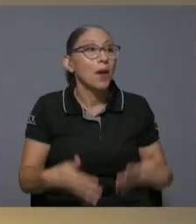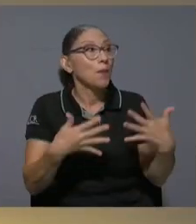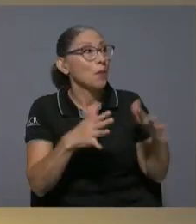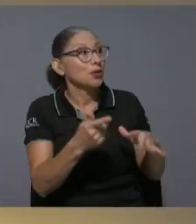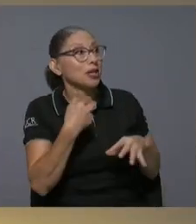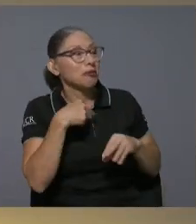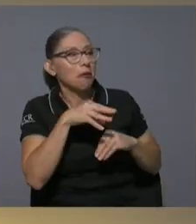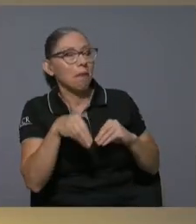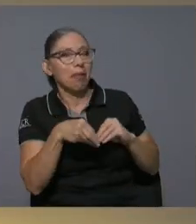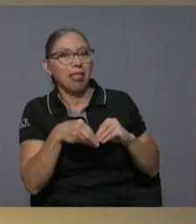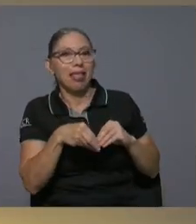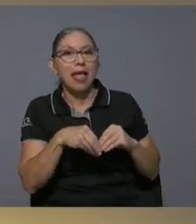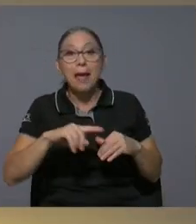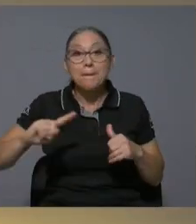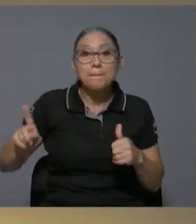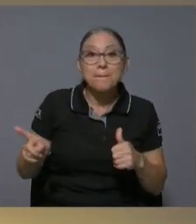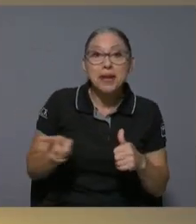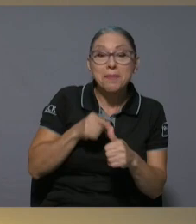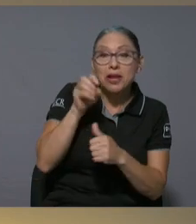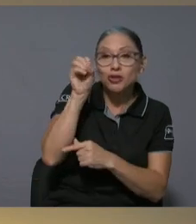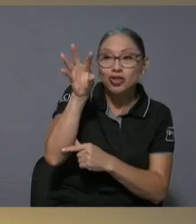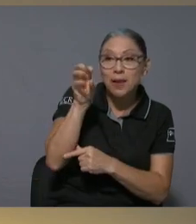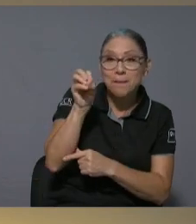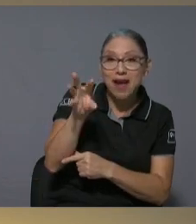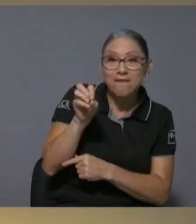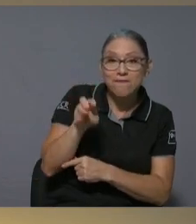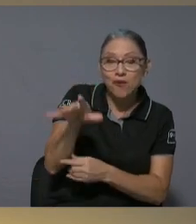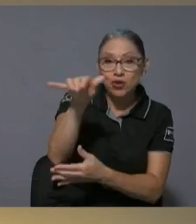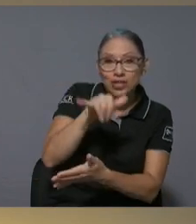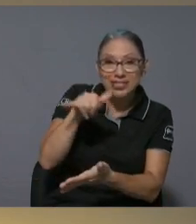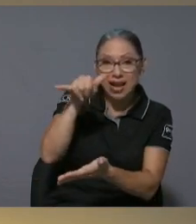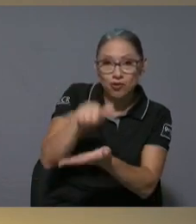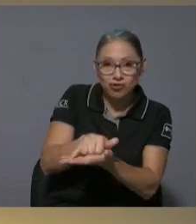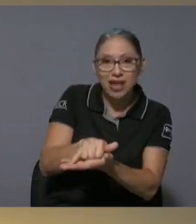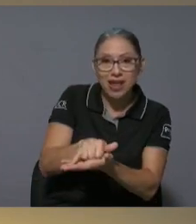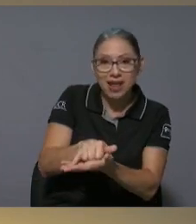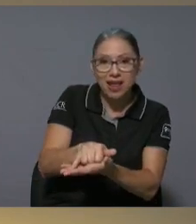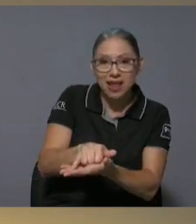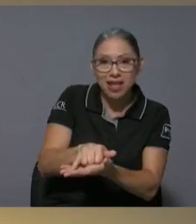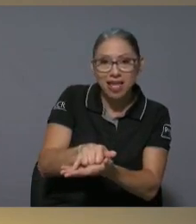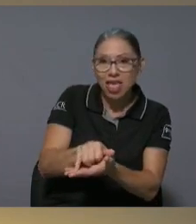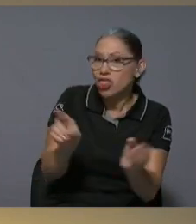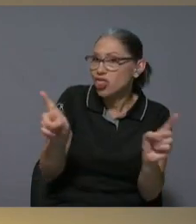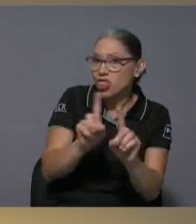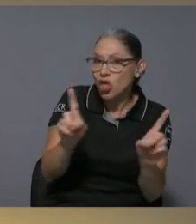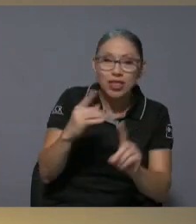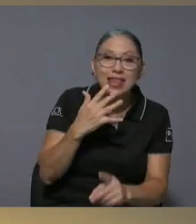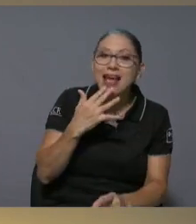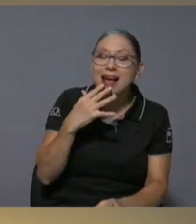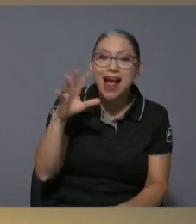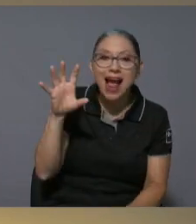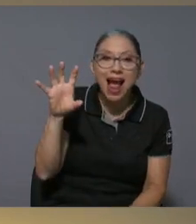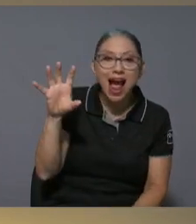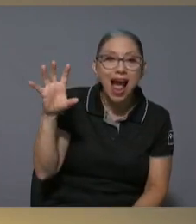los primeros semáforos que hubo en en San José no tenían amarillo eran